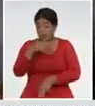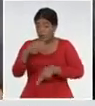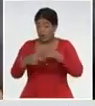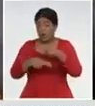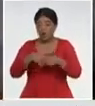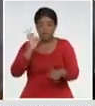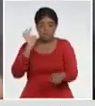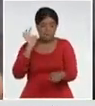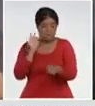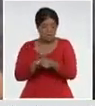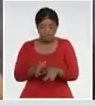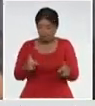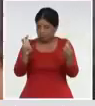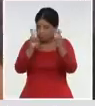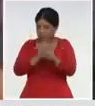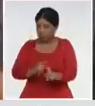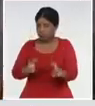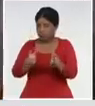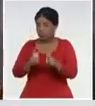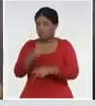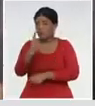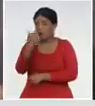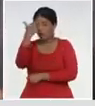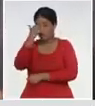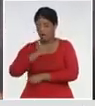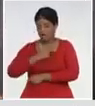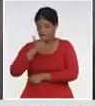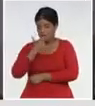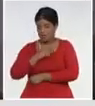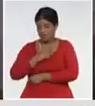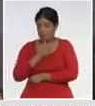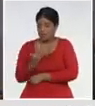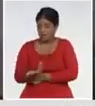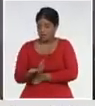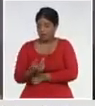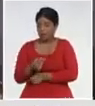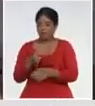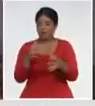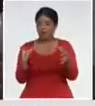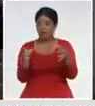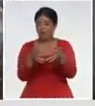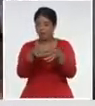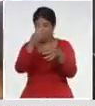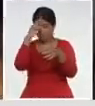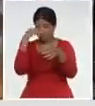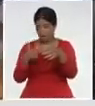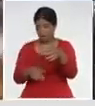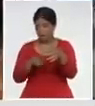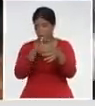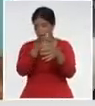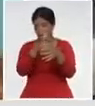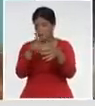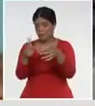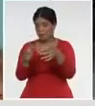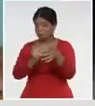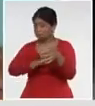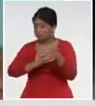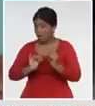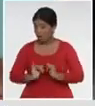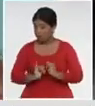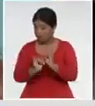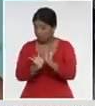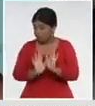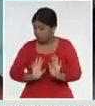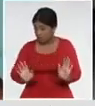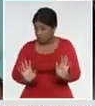intervención el pasado 1 de abril para profesionales de la salud. Es todo lo que tengo por este momento. Dentro de